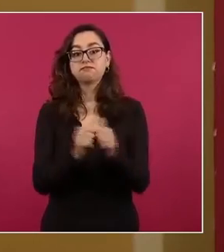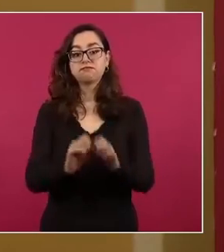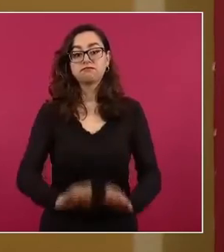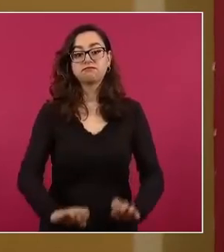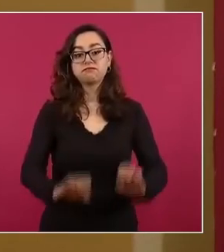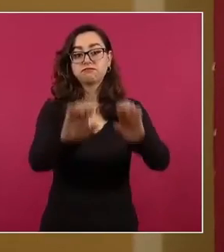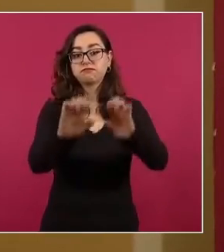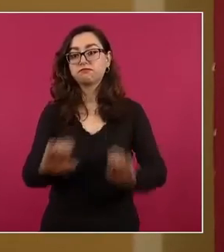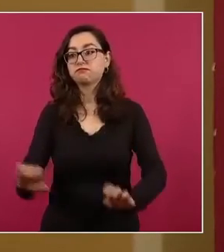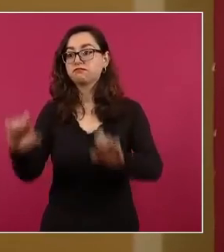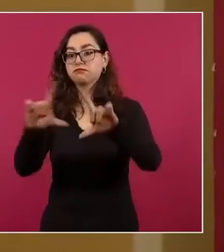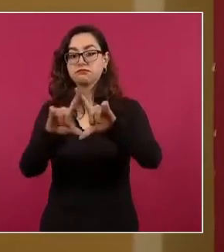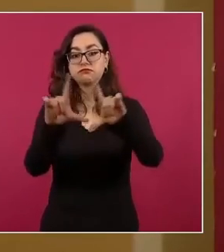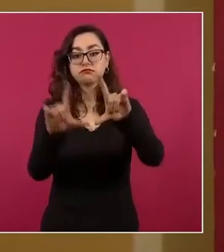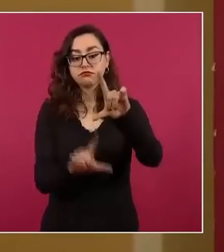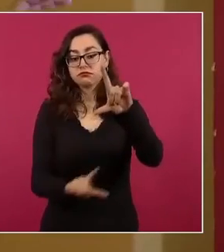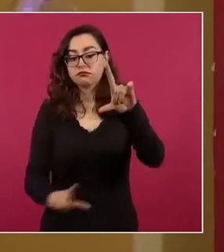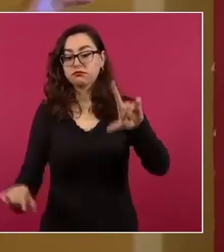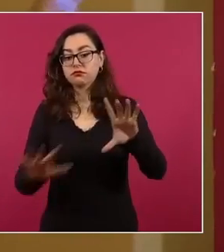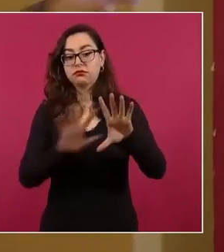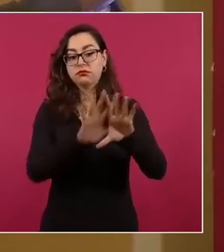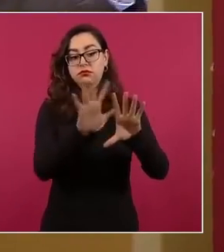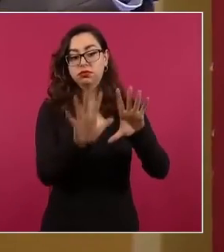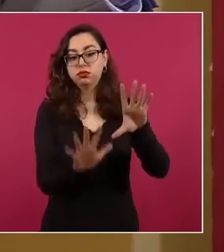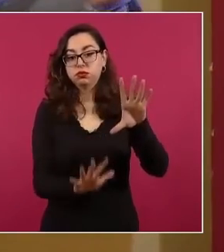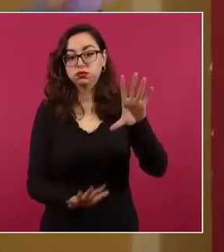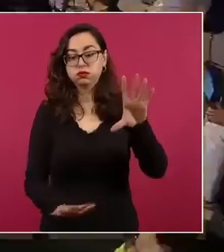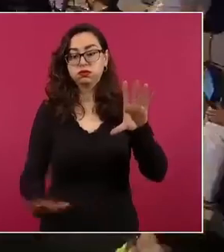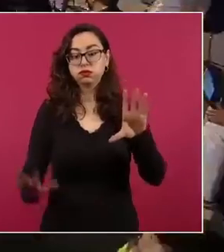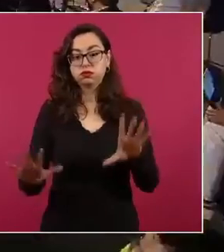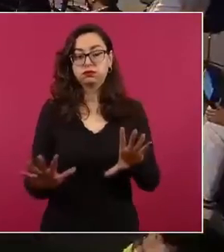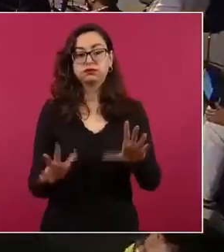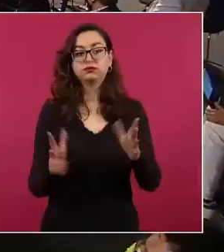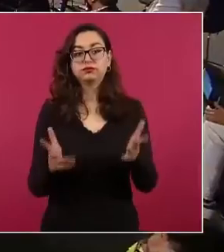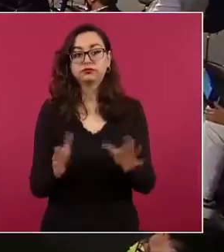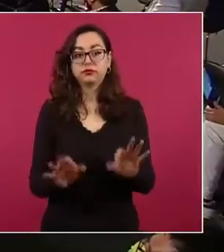territorialmente como se requiere,